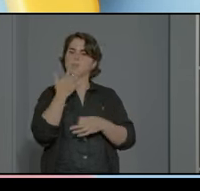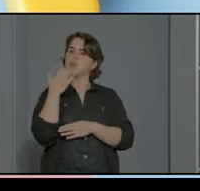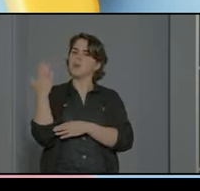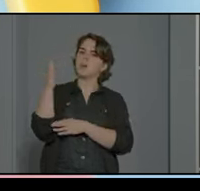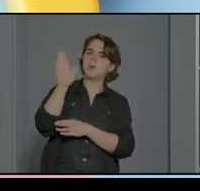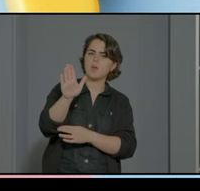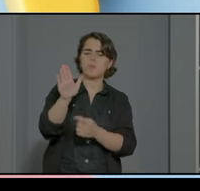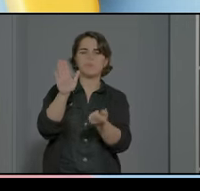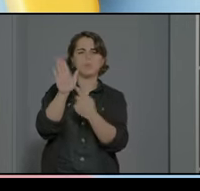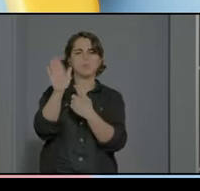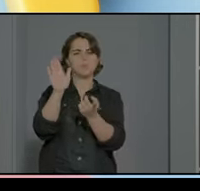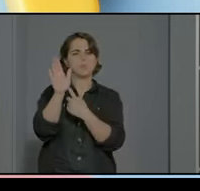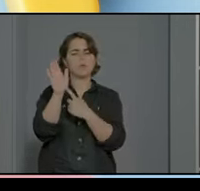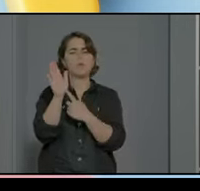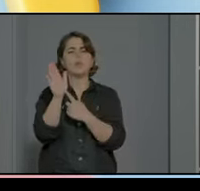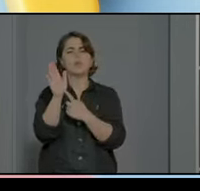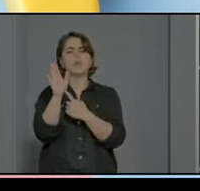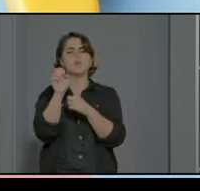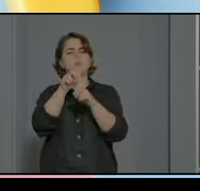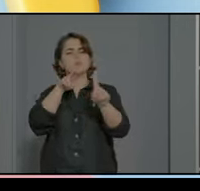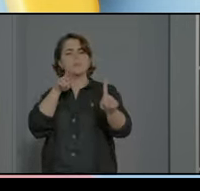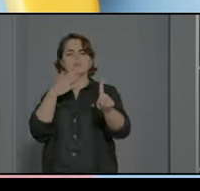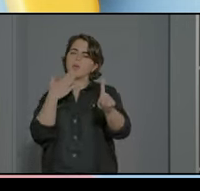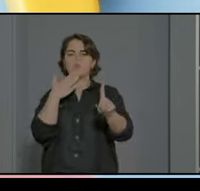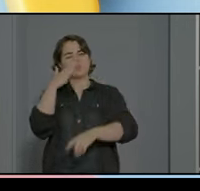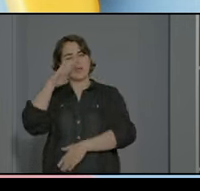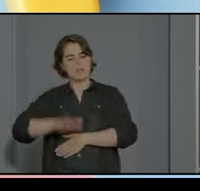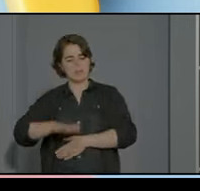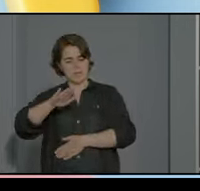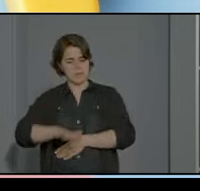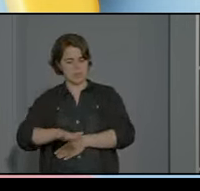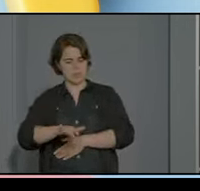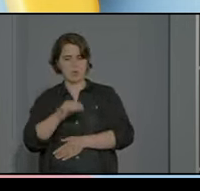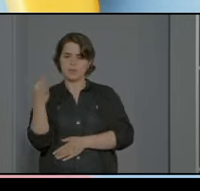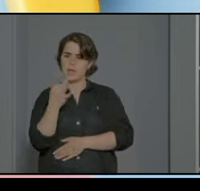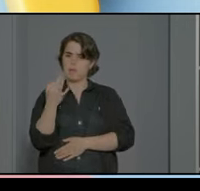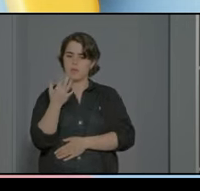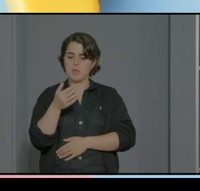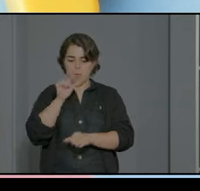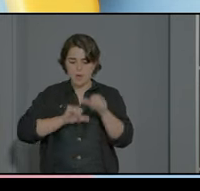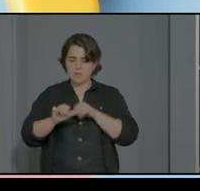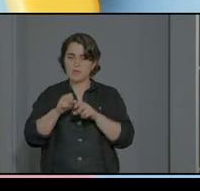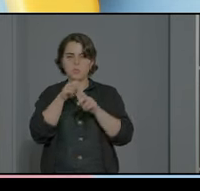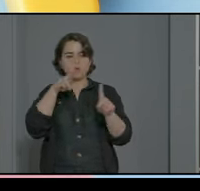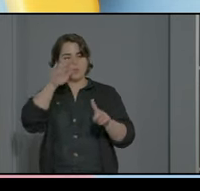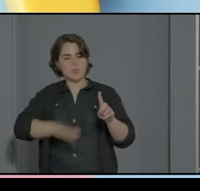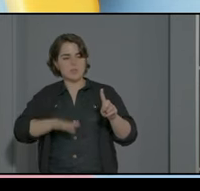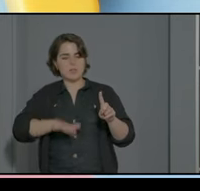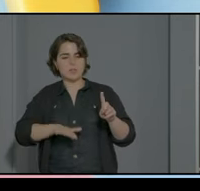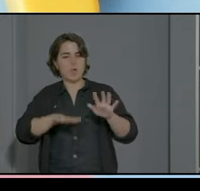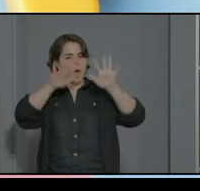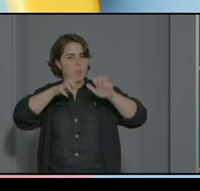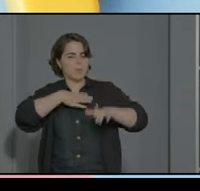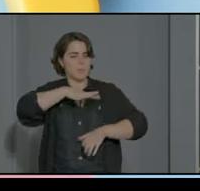mirada de niño que tiene que tener con nosotros y es de donde nos aprende ¿vale?